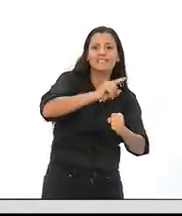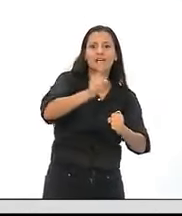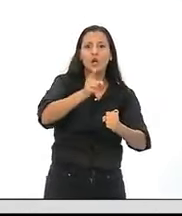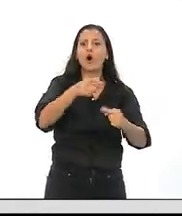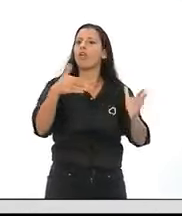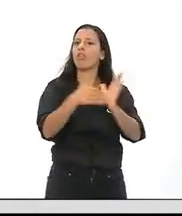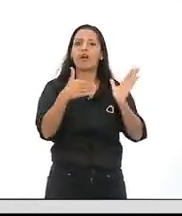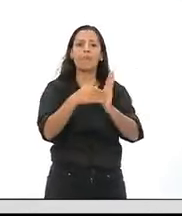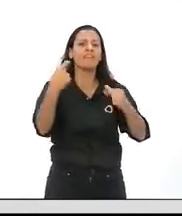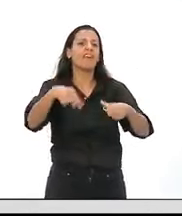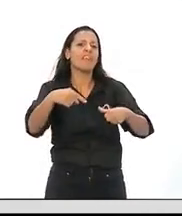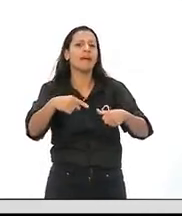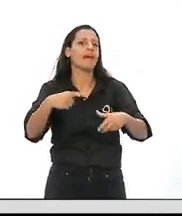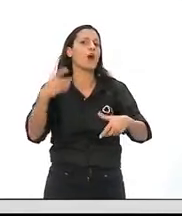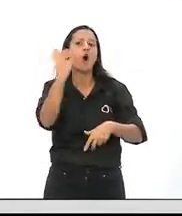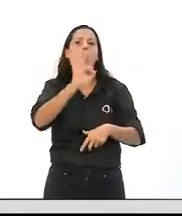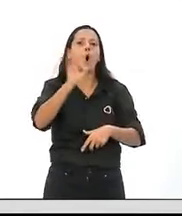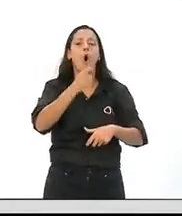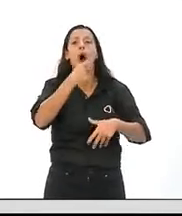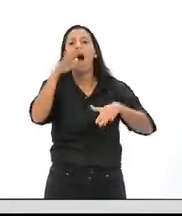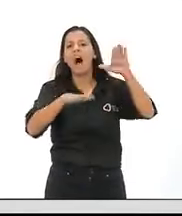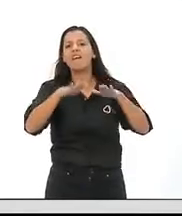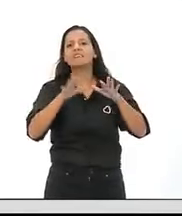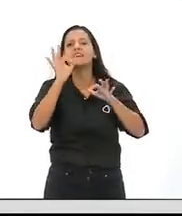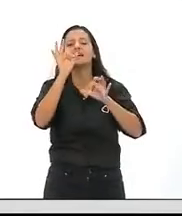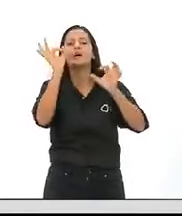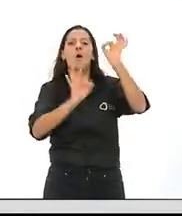o no va a ser efectivo o simplemente va a ser letra muerta.